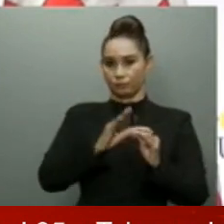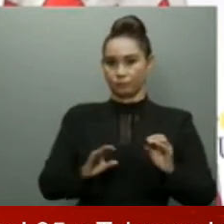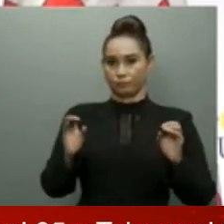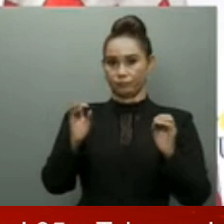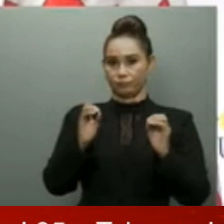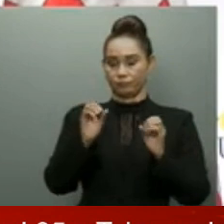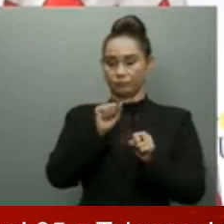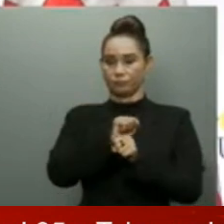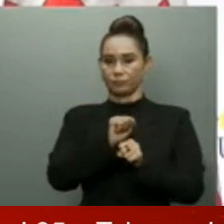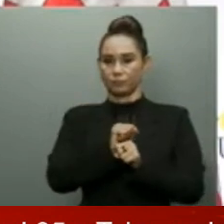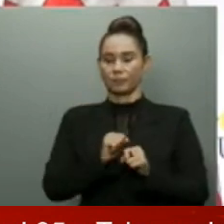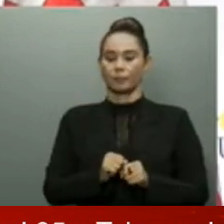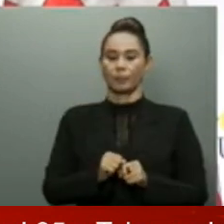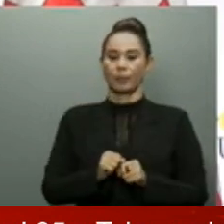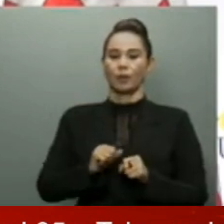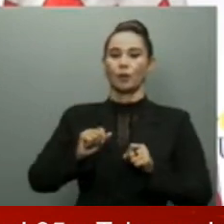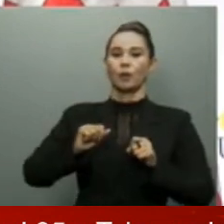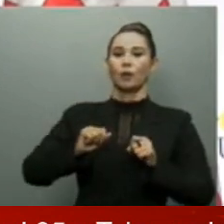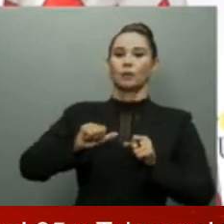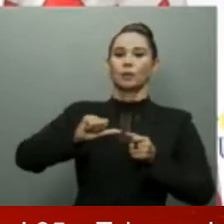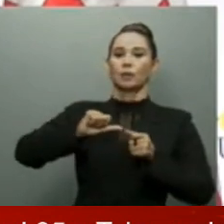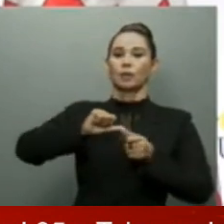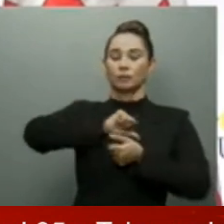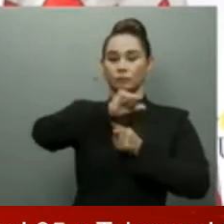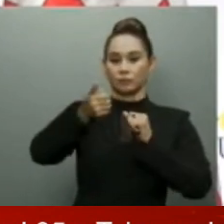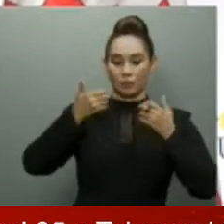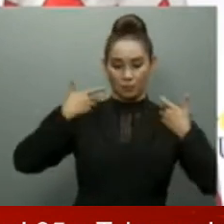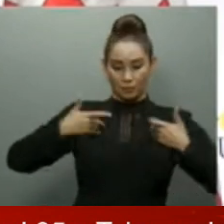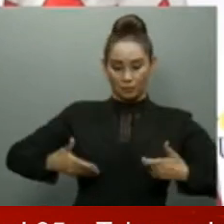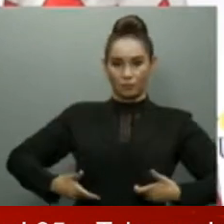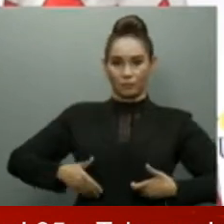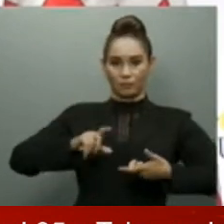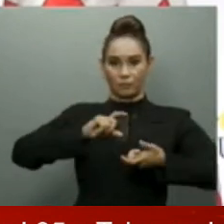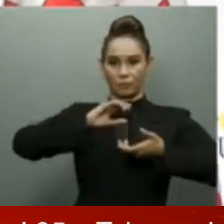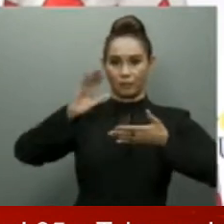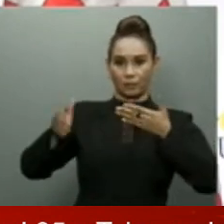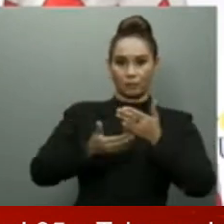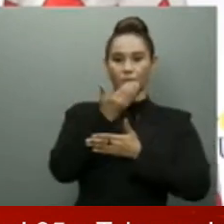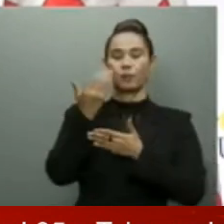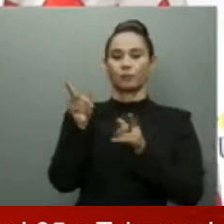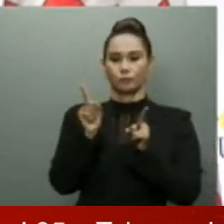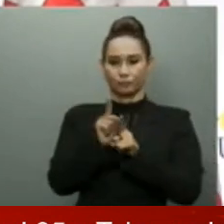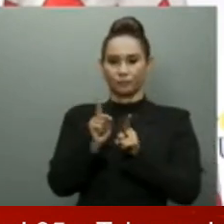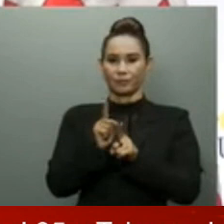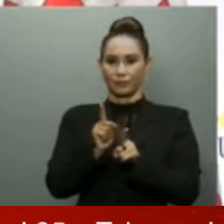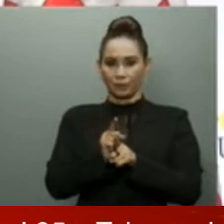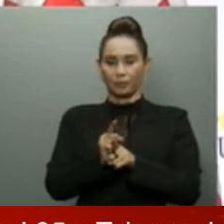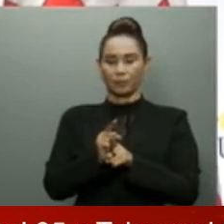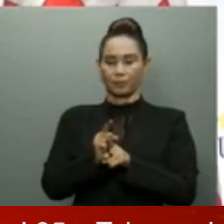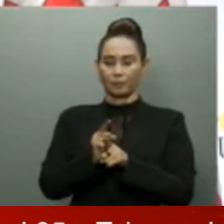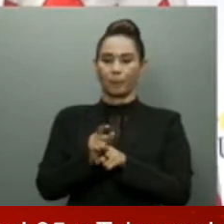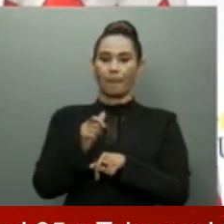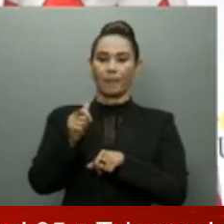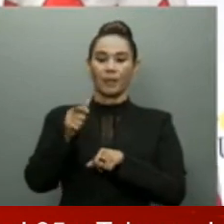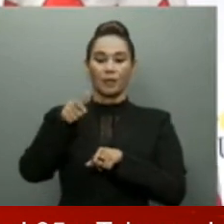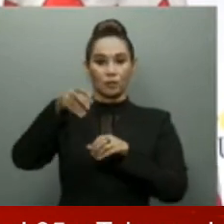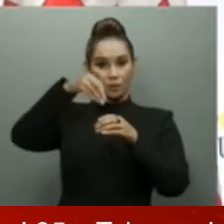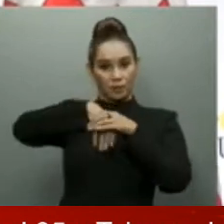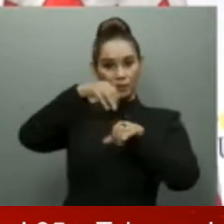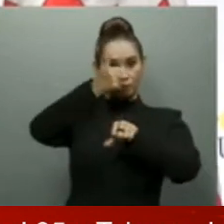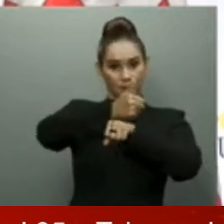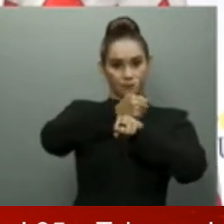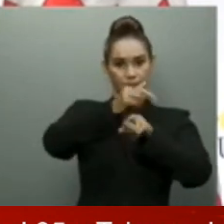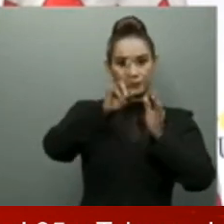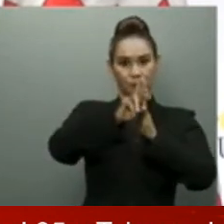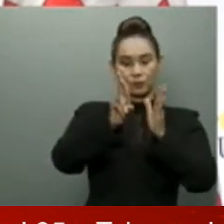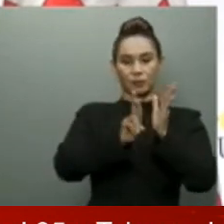imagen con un nuevo uniforme que es necesario tiene que venir de la mano de la implementación de todas estas medidas pues